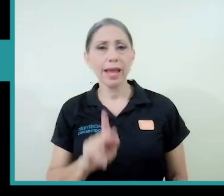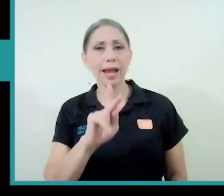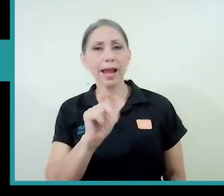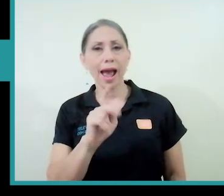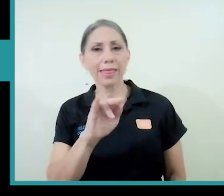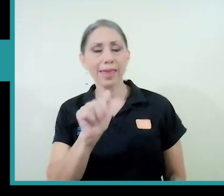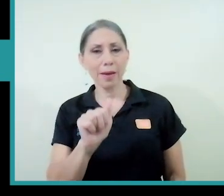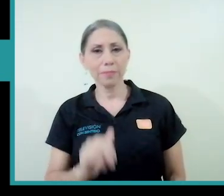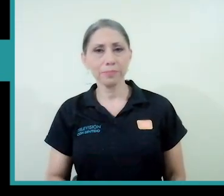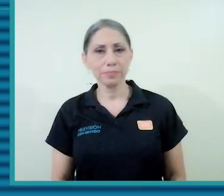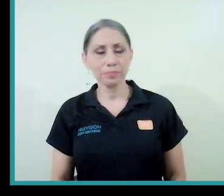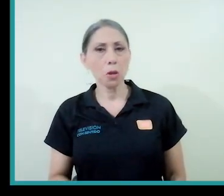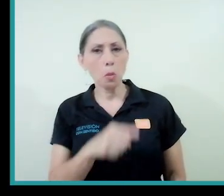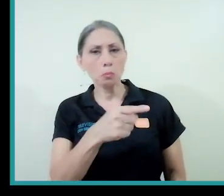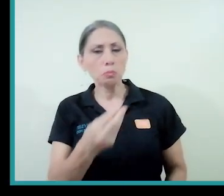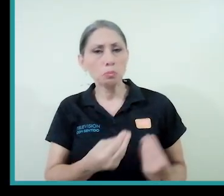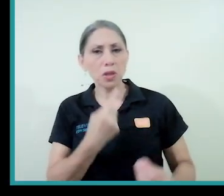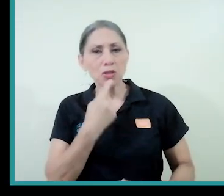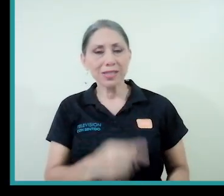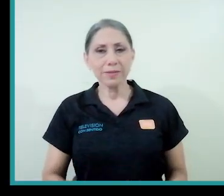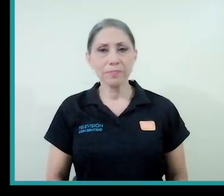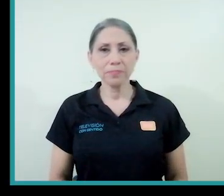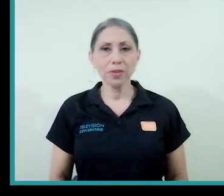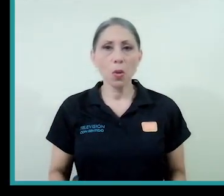Katia, ¿qué nos dice usted?